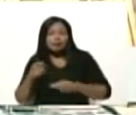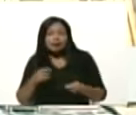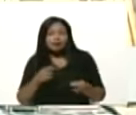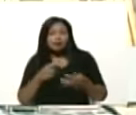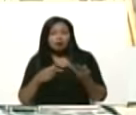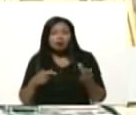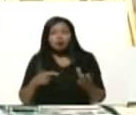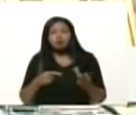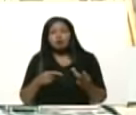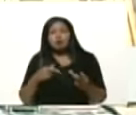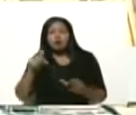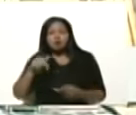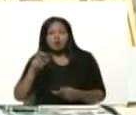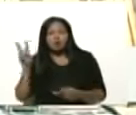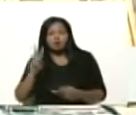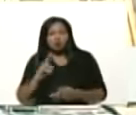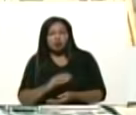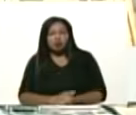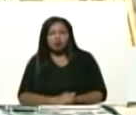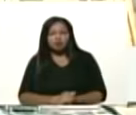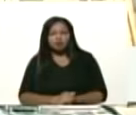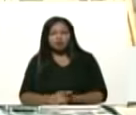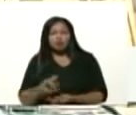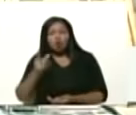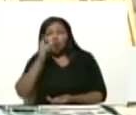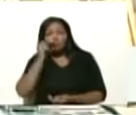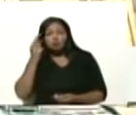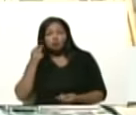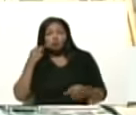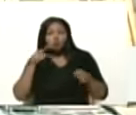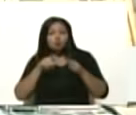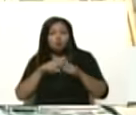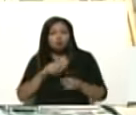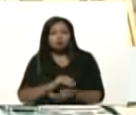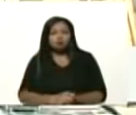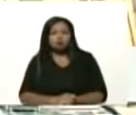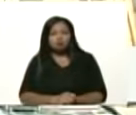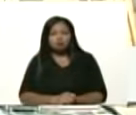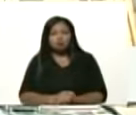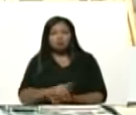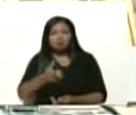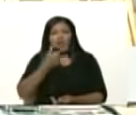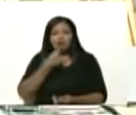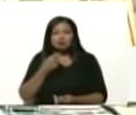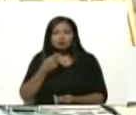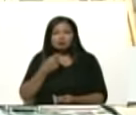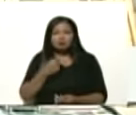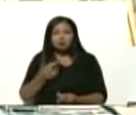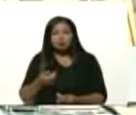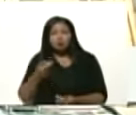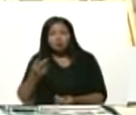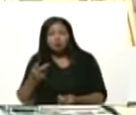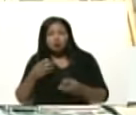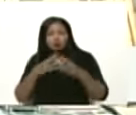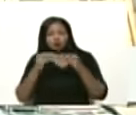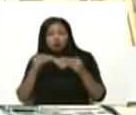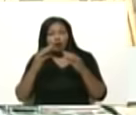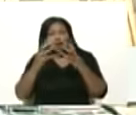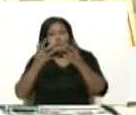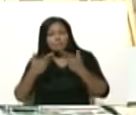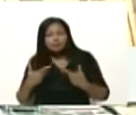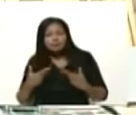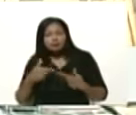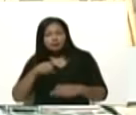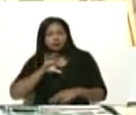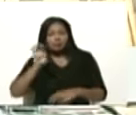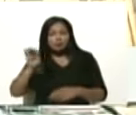transacciones, del hombre y de la mujer de a pie. Para la facilidad contable de todas las empresas del